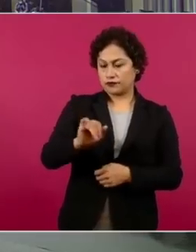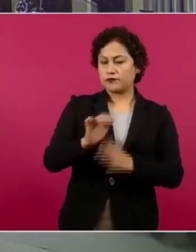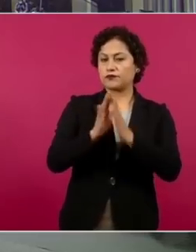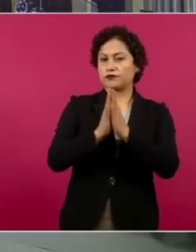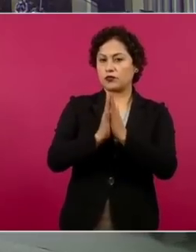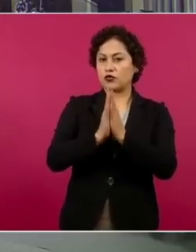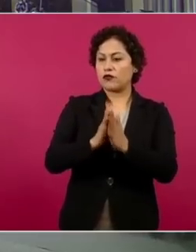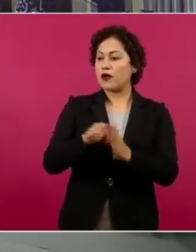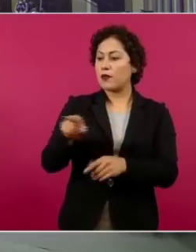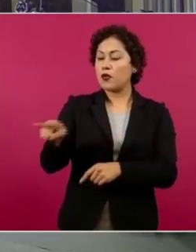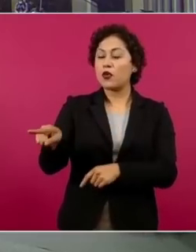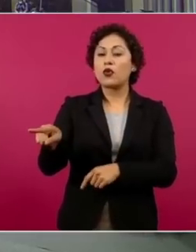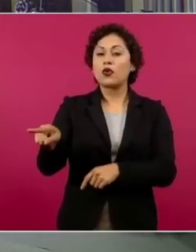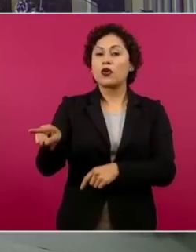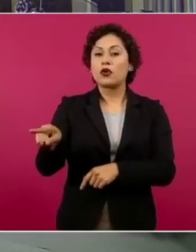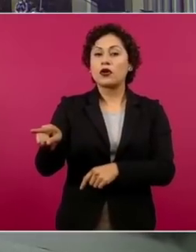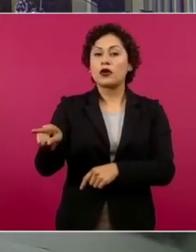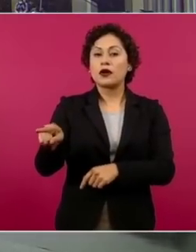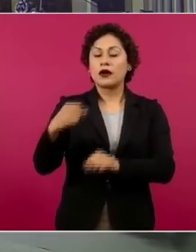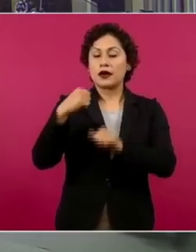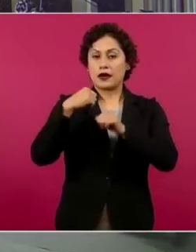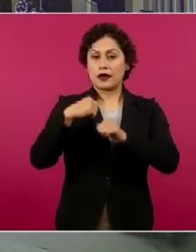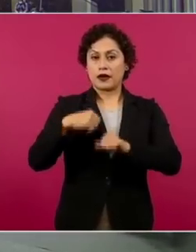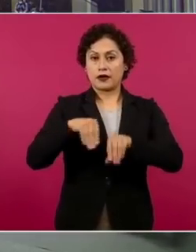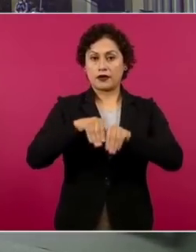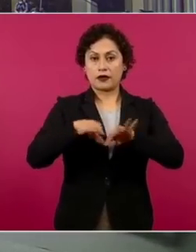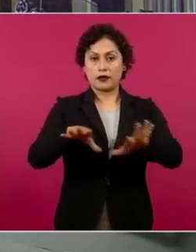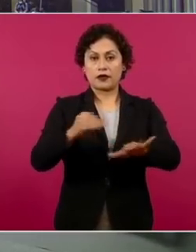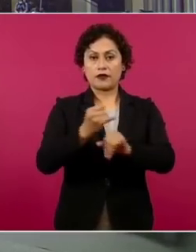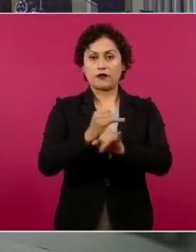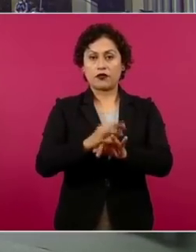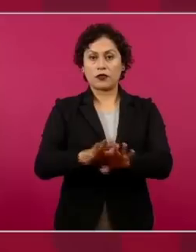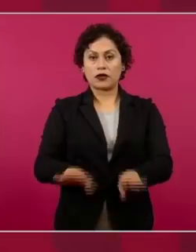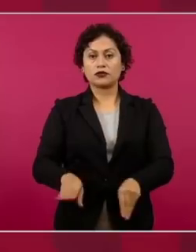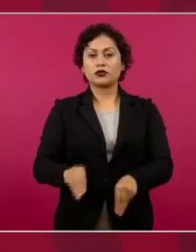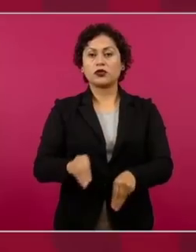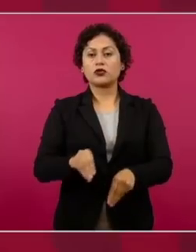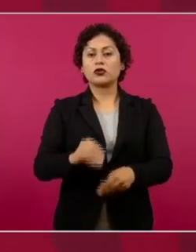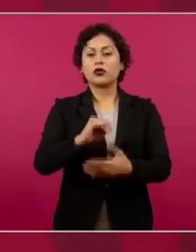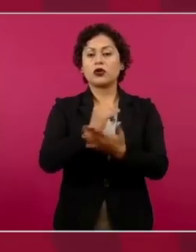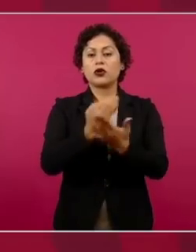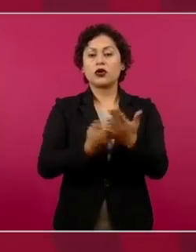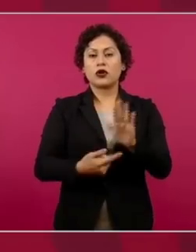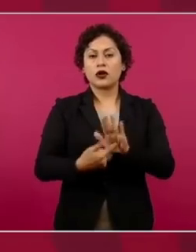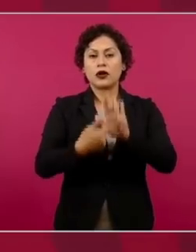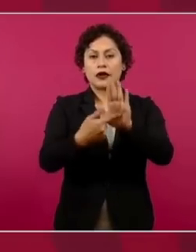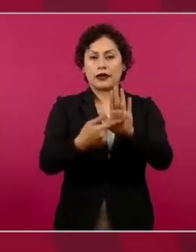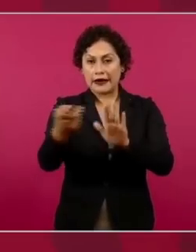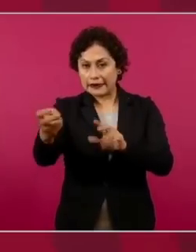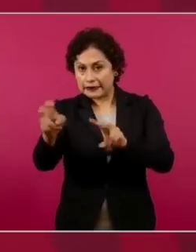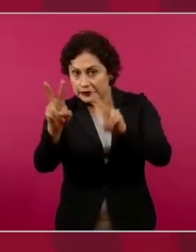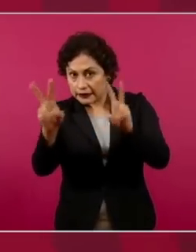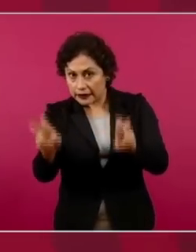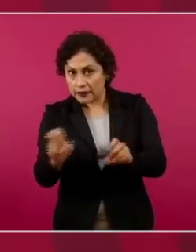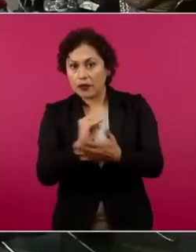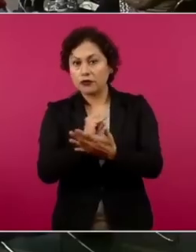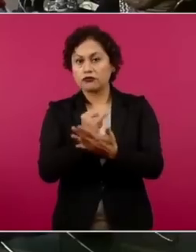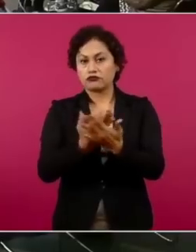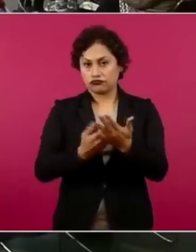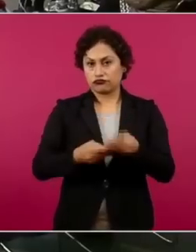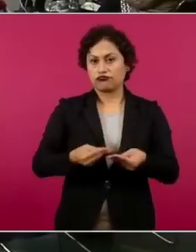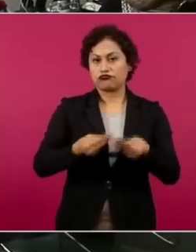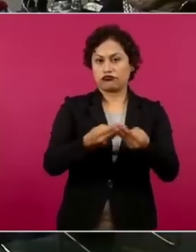un dictamen sobre el tema. Yo coincido,